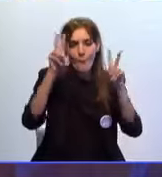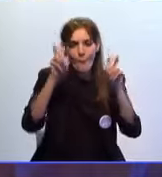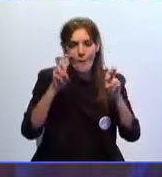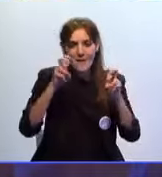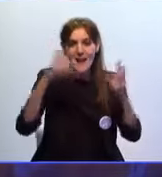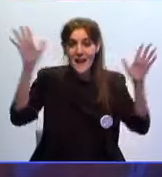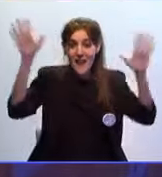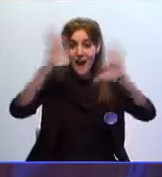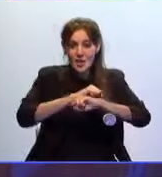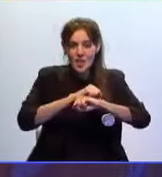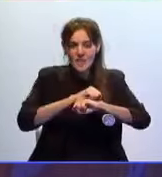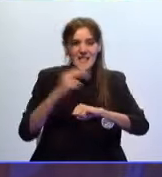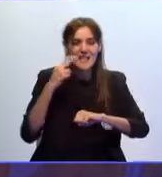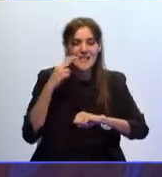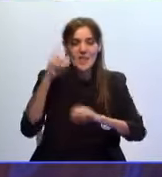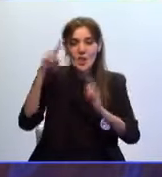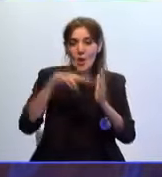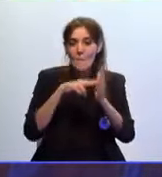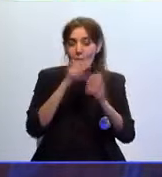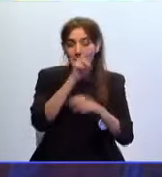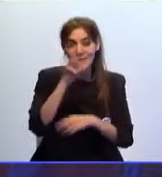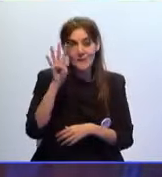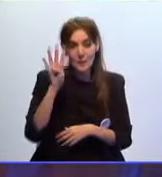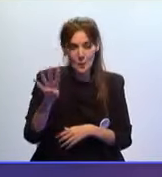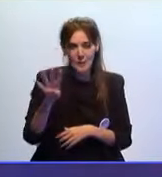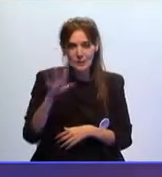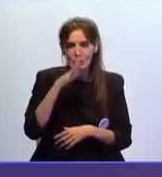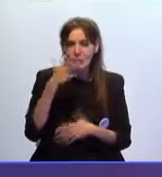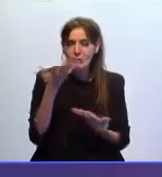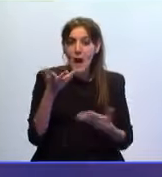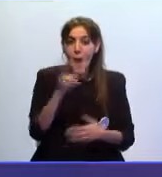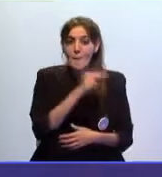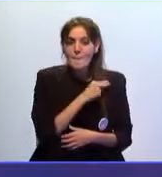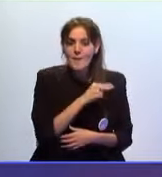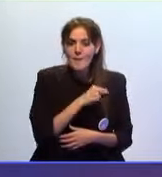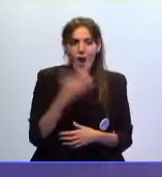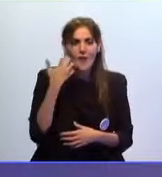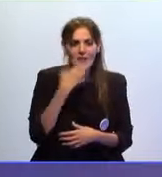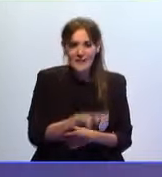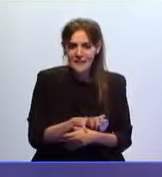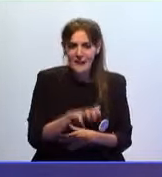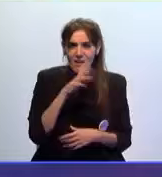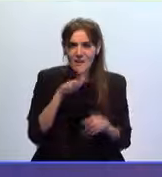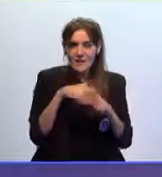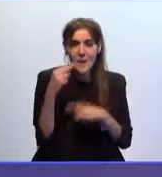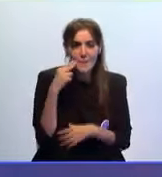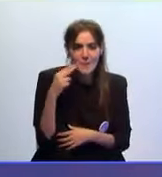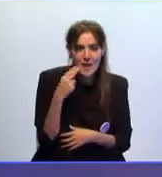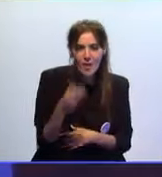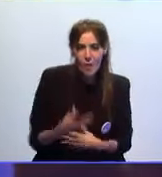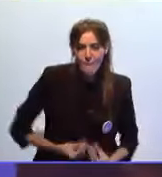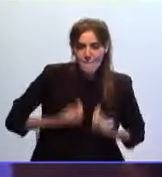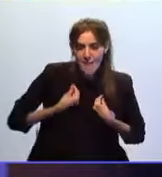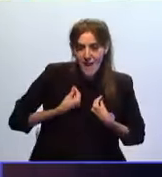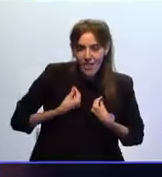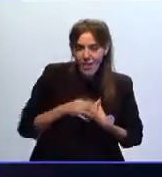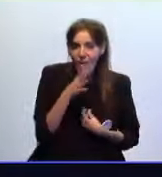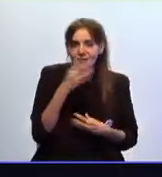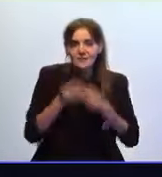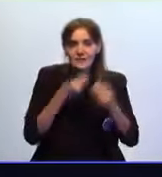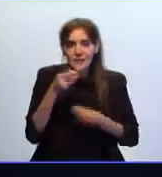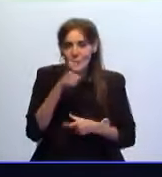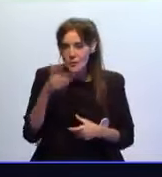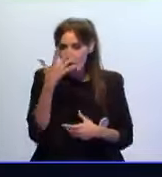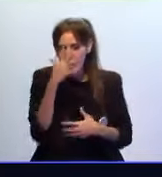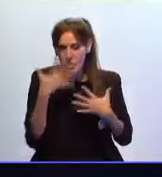la noche del terror 2024 se ha premiado la originalidad así como el miedo y el pánico que han inspirado los